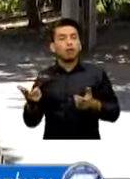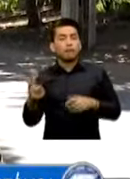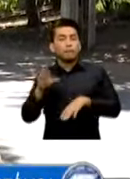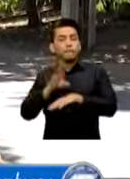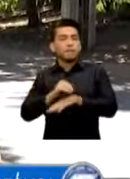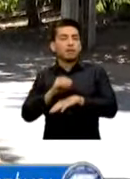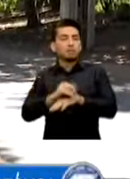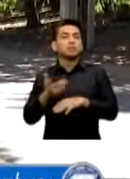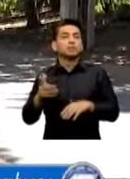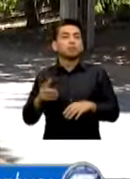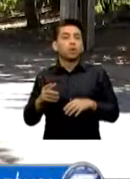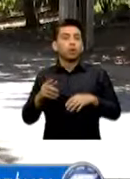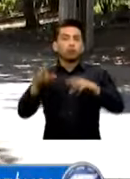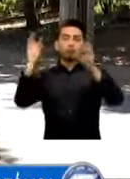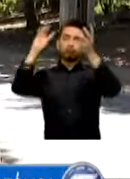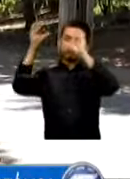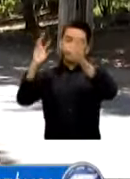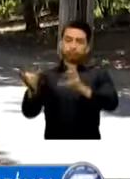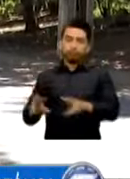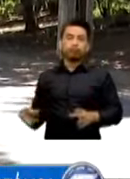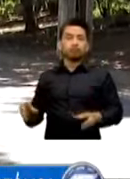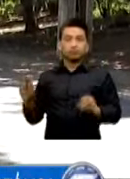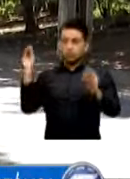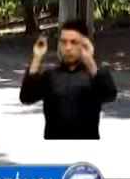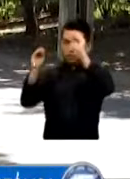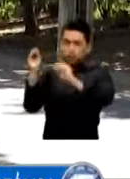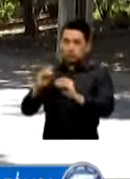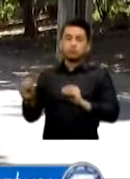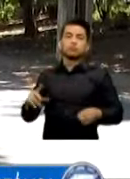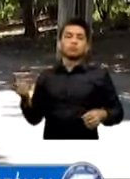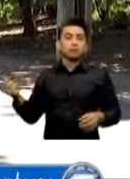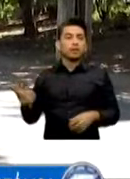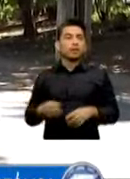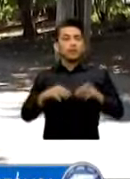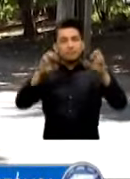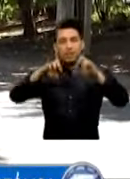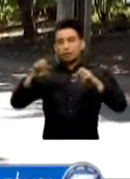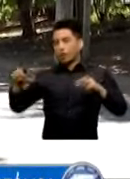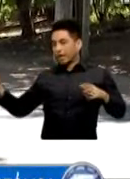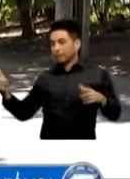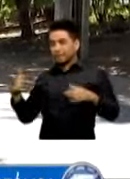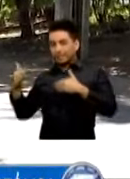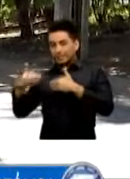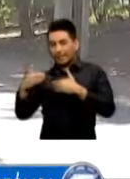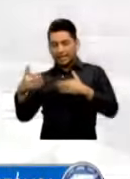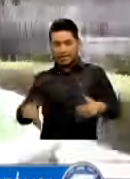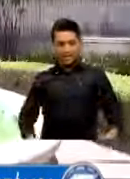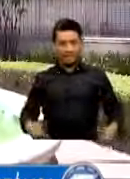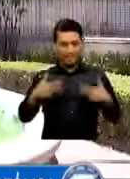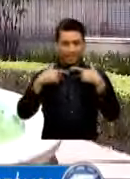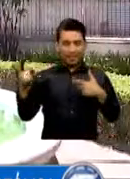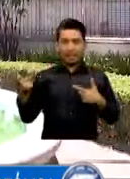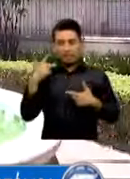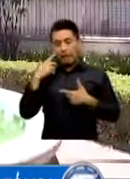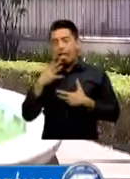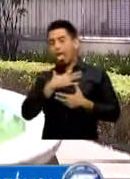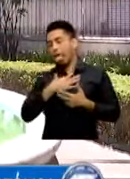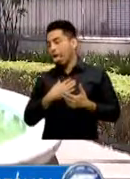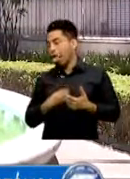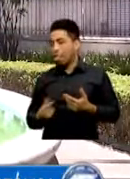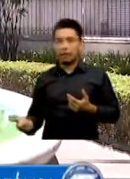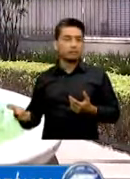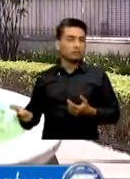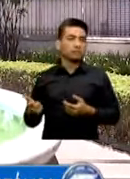Restauración Ya Los Vecinos Del Lugar Concernados De Ver Lo Sucedido Algunos Dijeron Estar